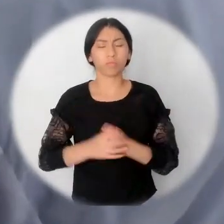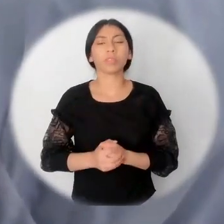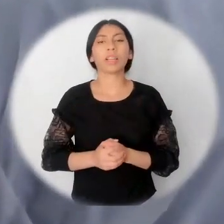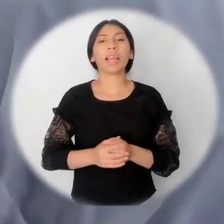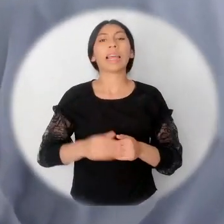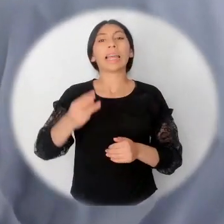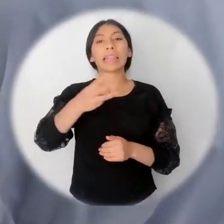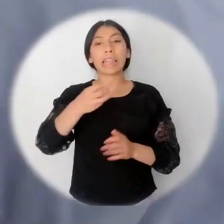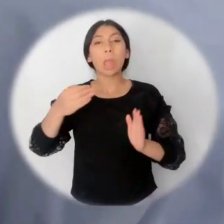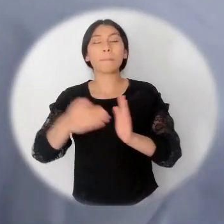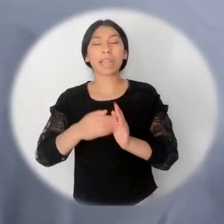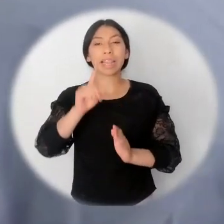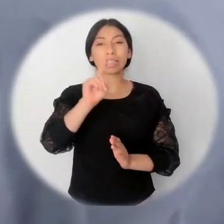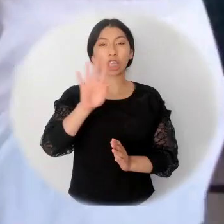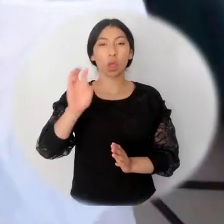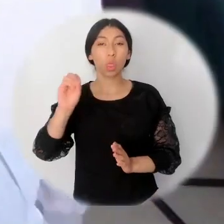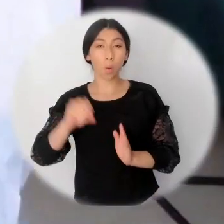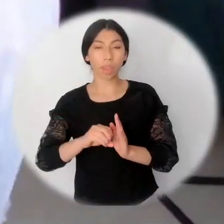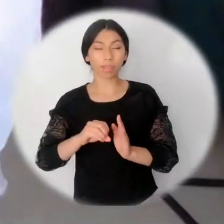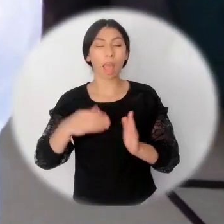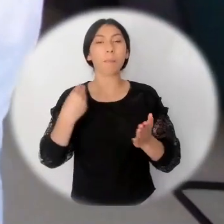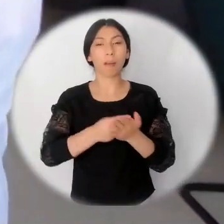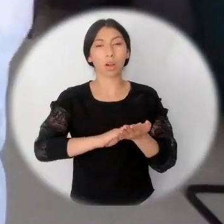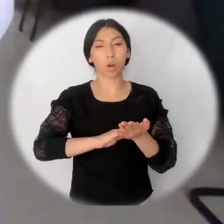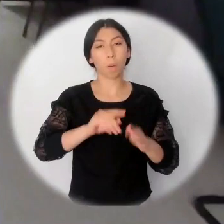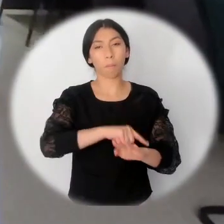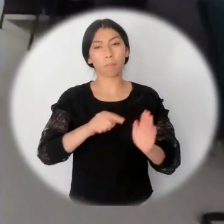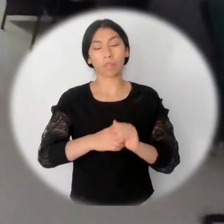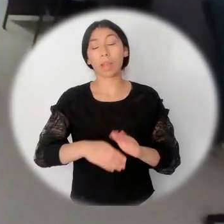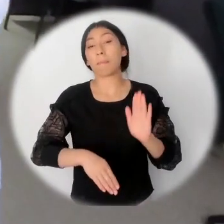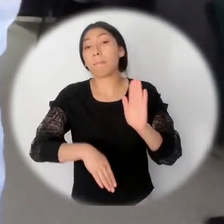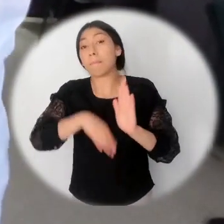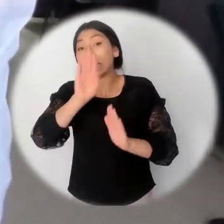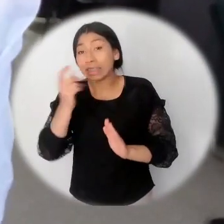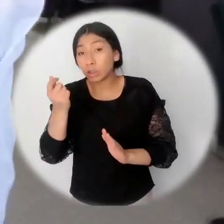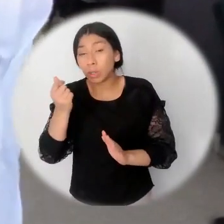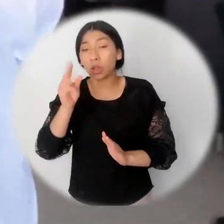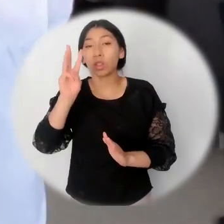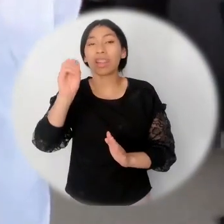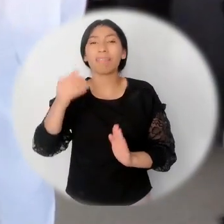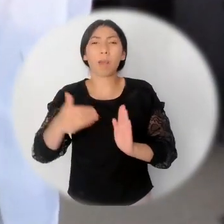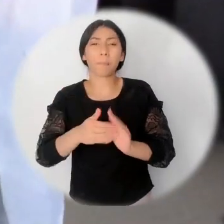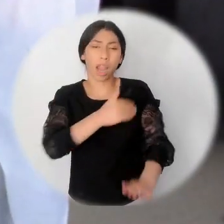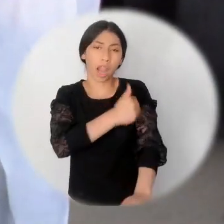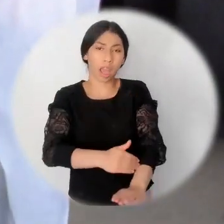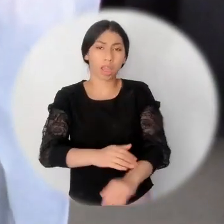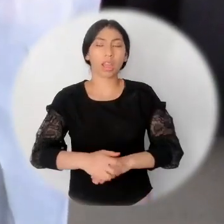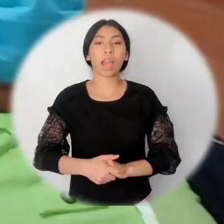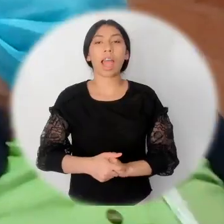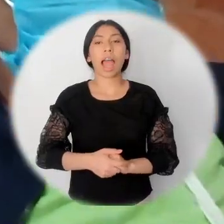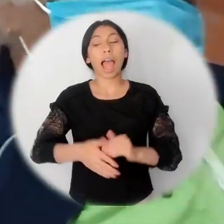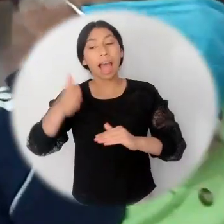región, la unidad ha entregado 3.190 indemnizaciones representadas en recursos superiores a los 30.500 millones